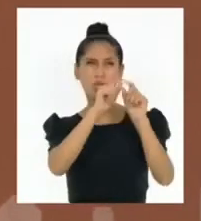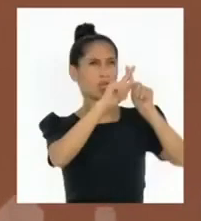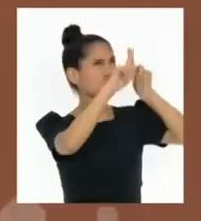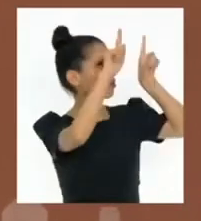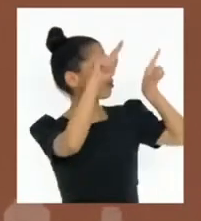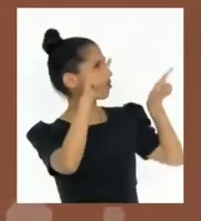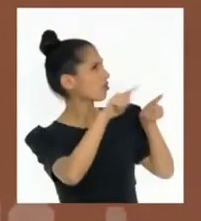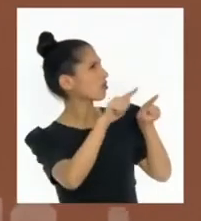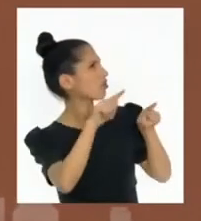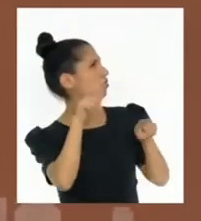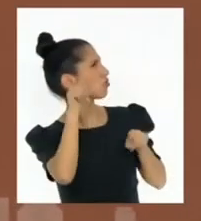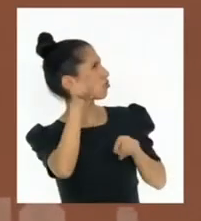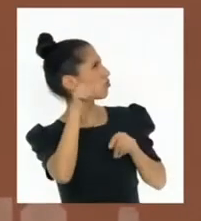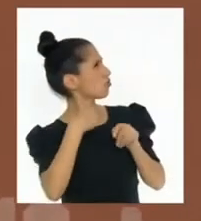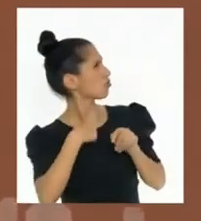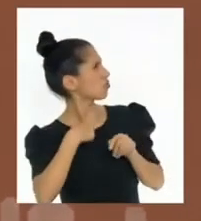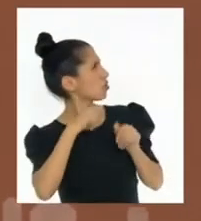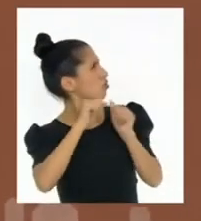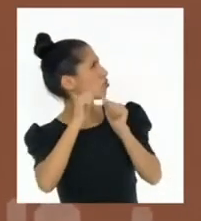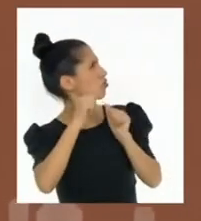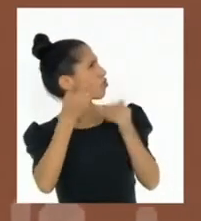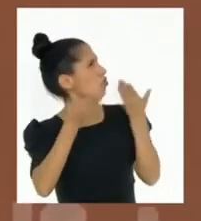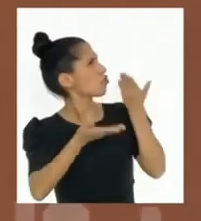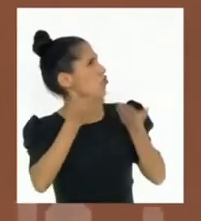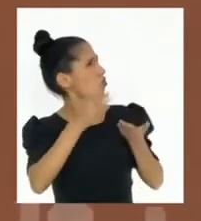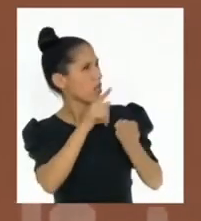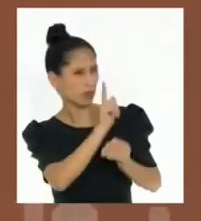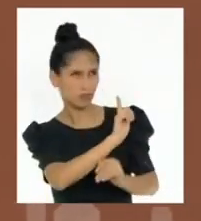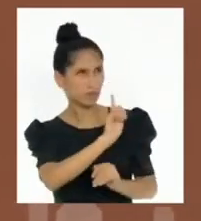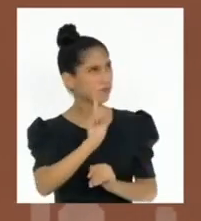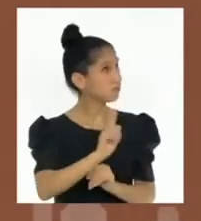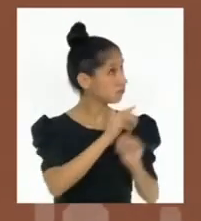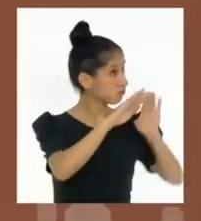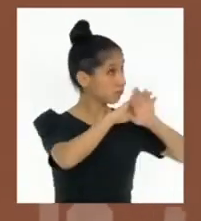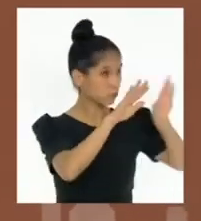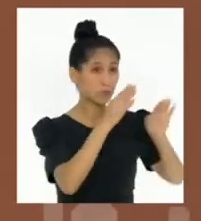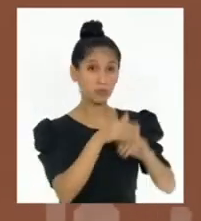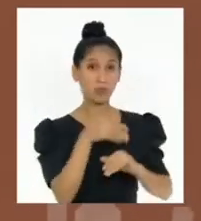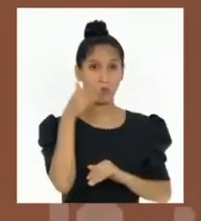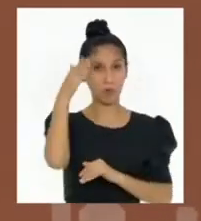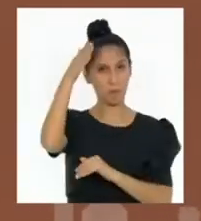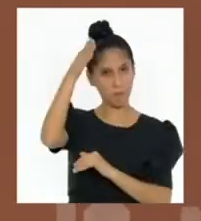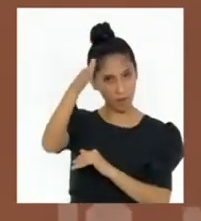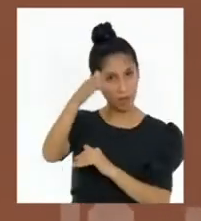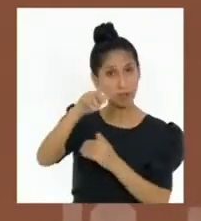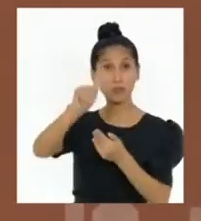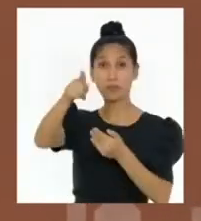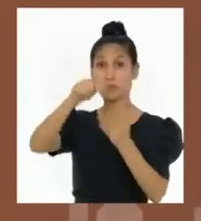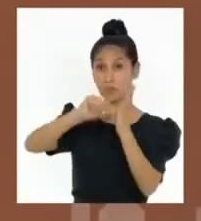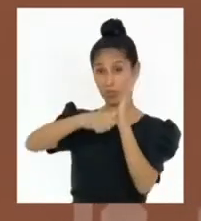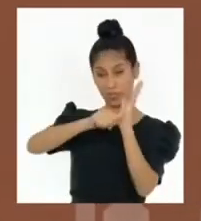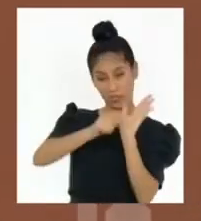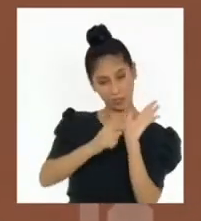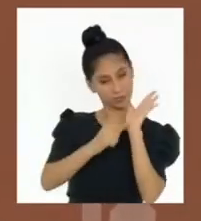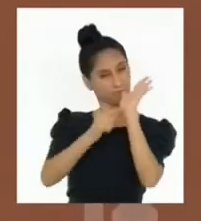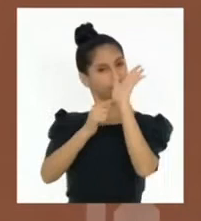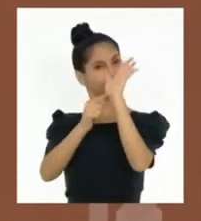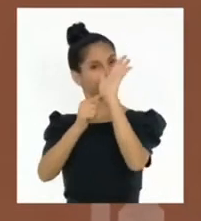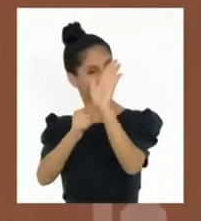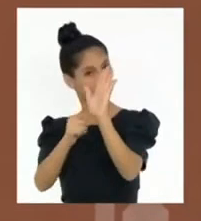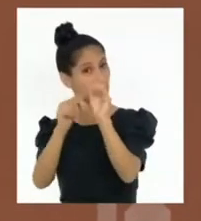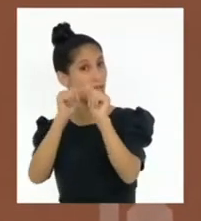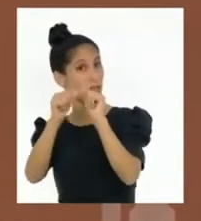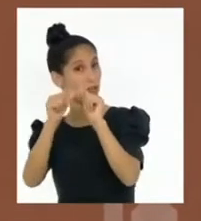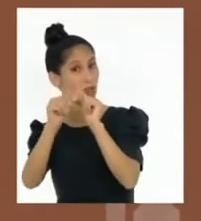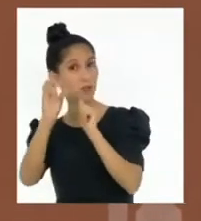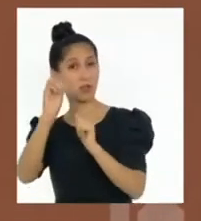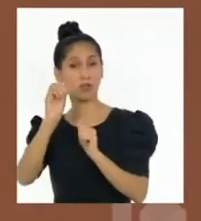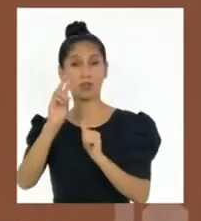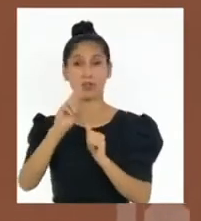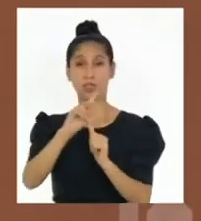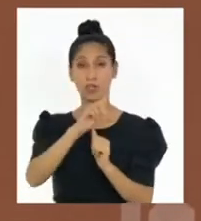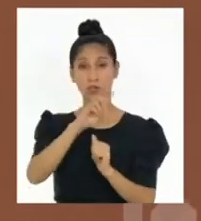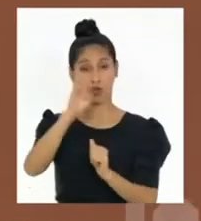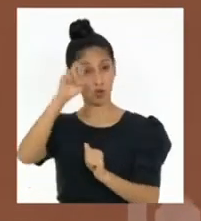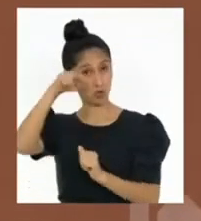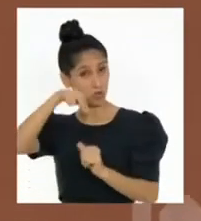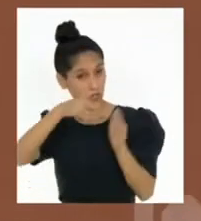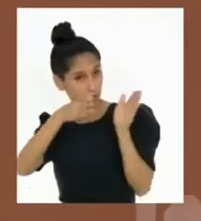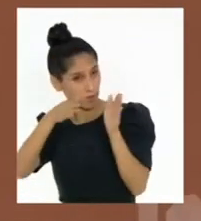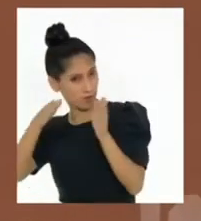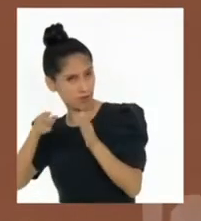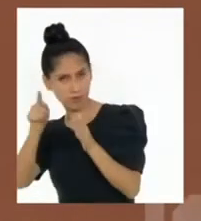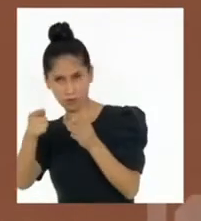la relación de electores. Presente el DNI y menciona el número de orden para que te ubiquen rápidamente.